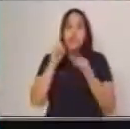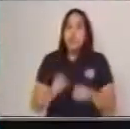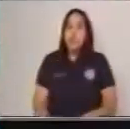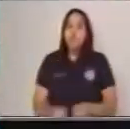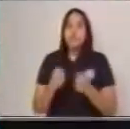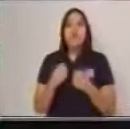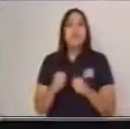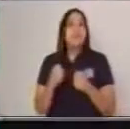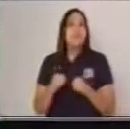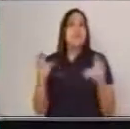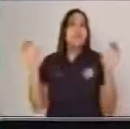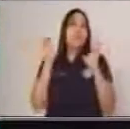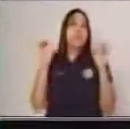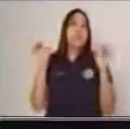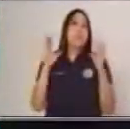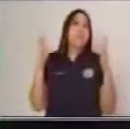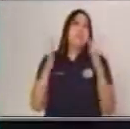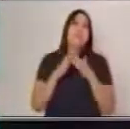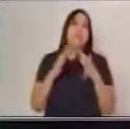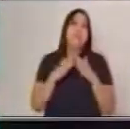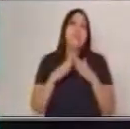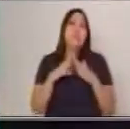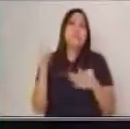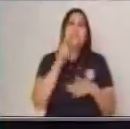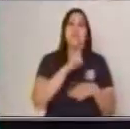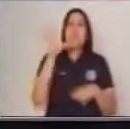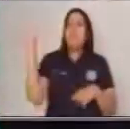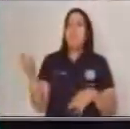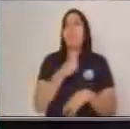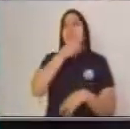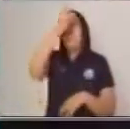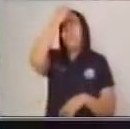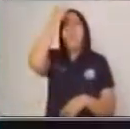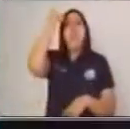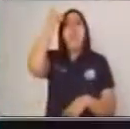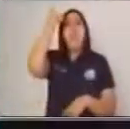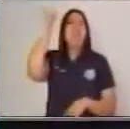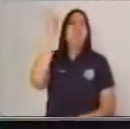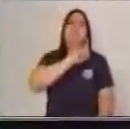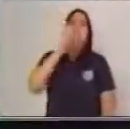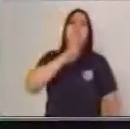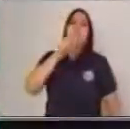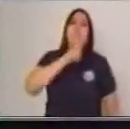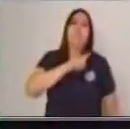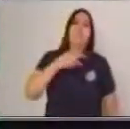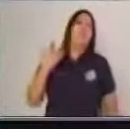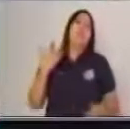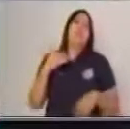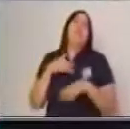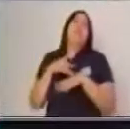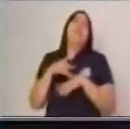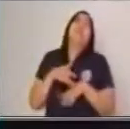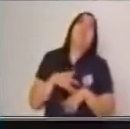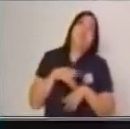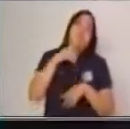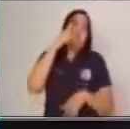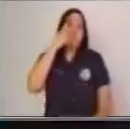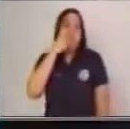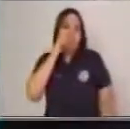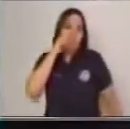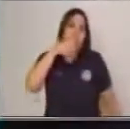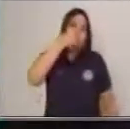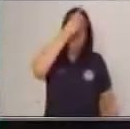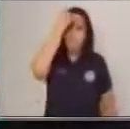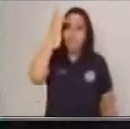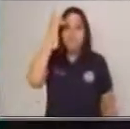ejercicio desde casa. Y le vamos a quitar el nombre de tarea para que de alguna manera no tenga un peso en cada uno de ustedes. Porque